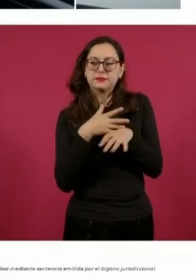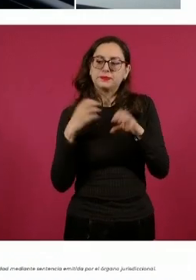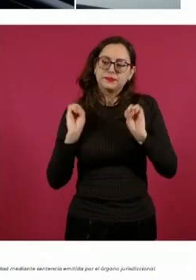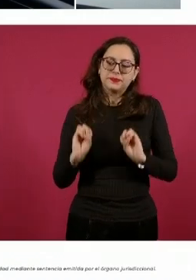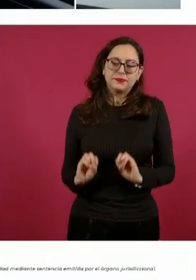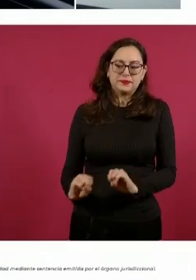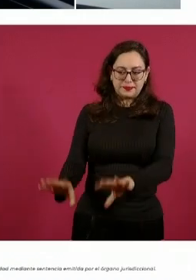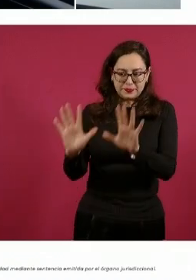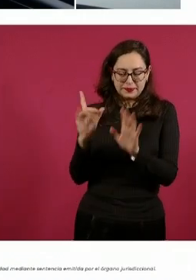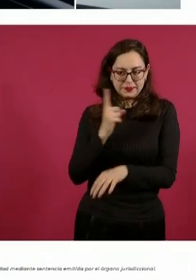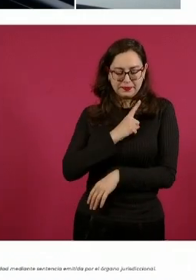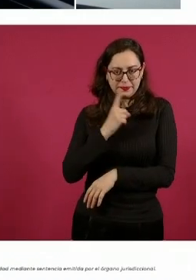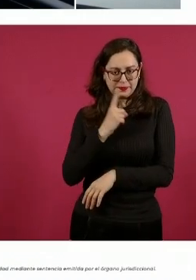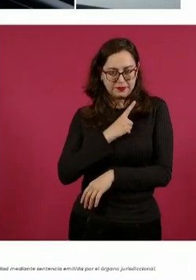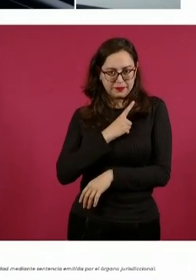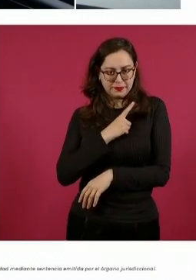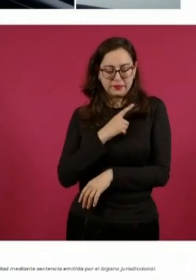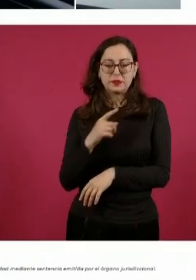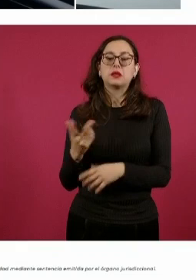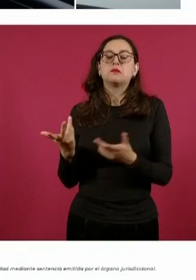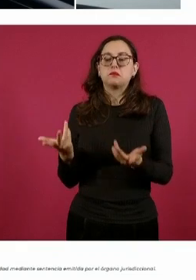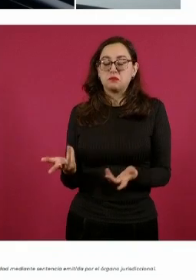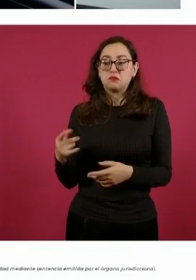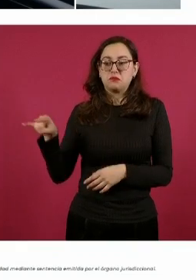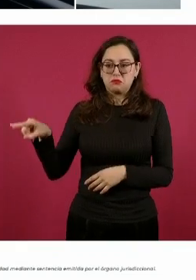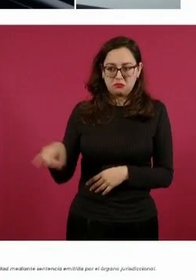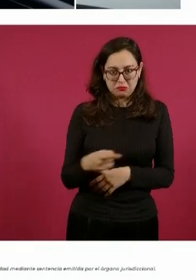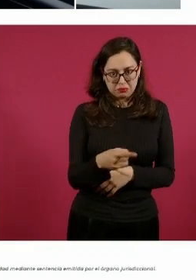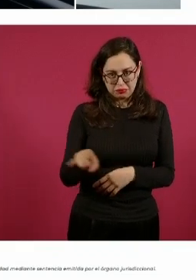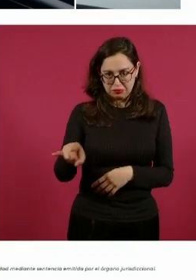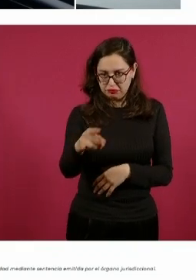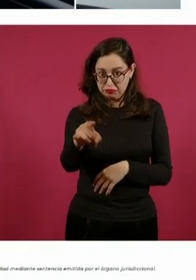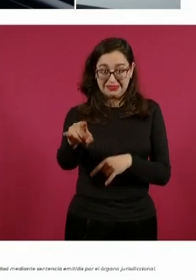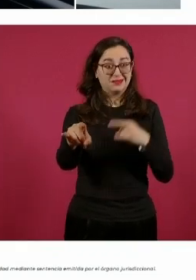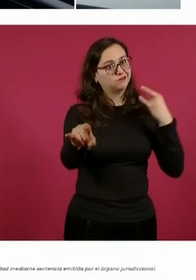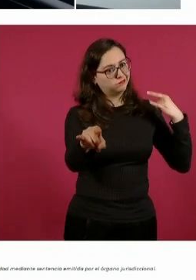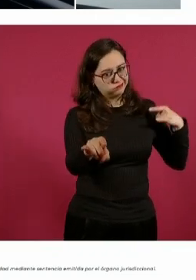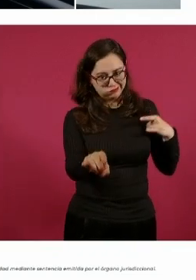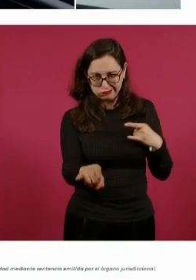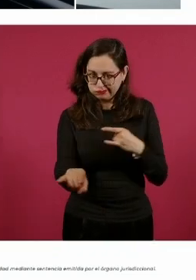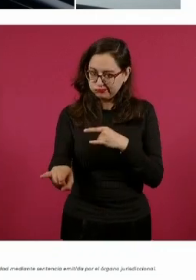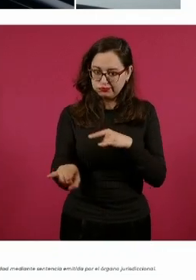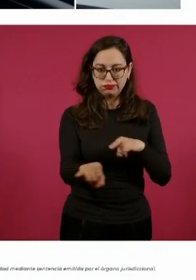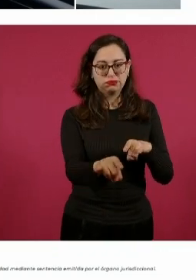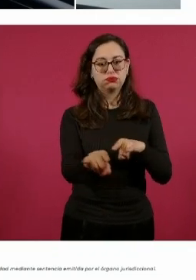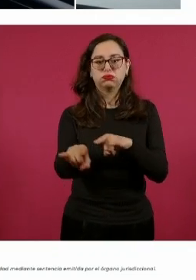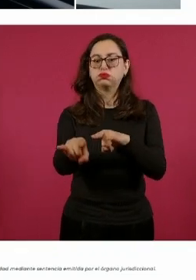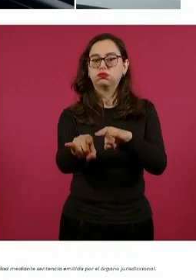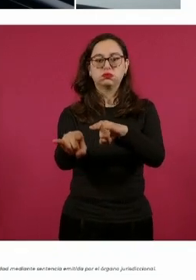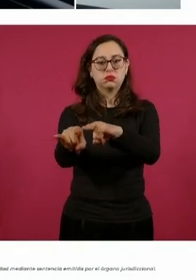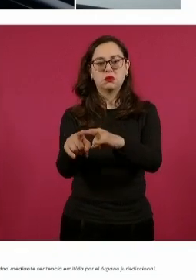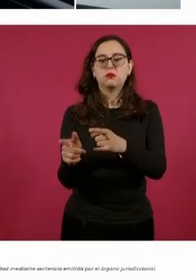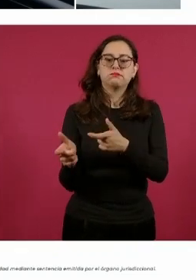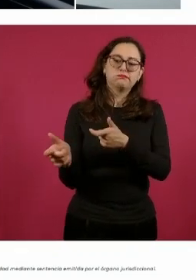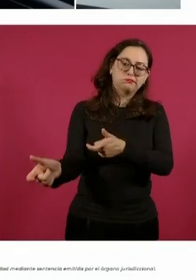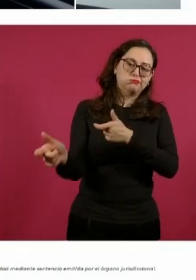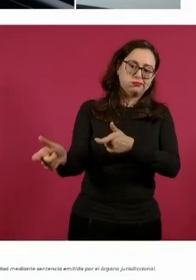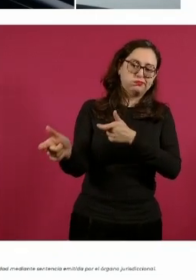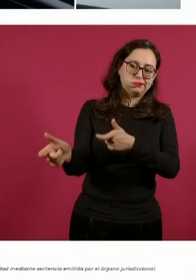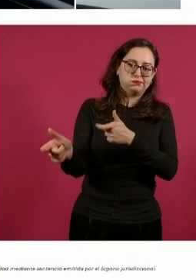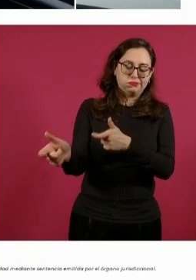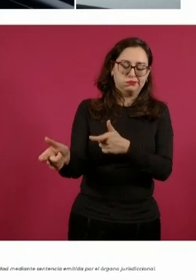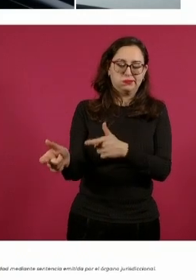abordaron de nuevo su vehículo. Pero más adelante los tripulantes del yeta dieron alcance a las víctimas y les